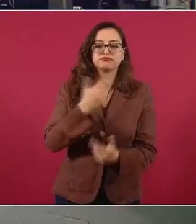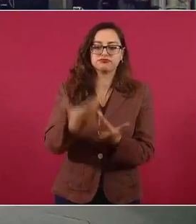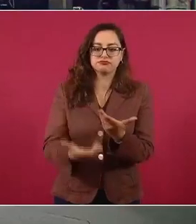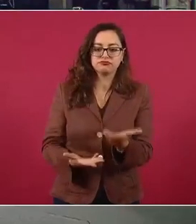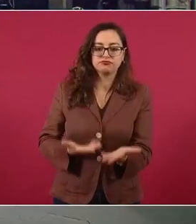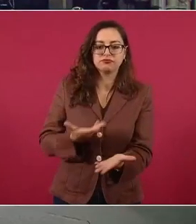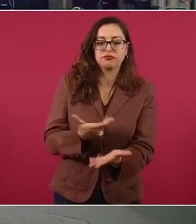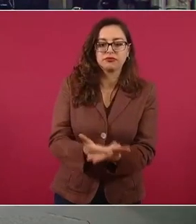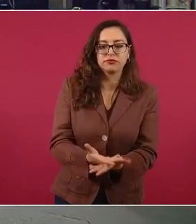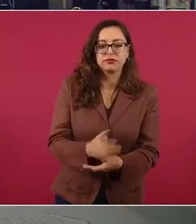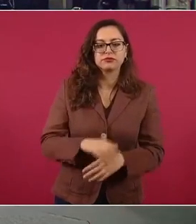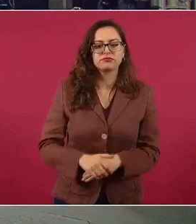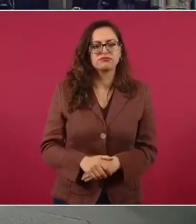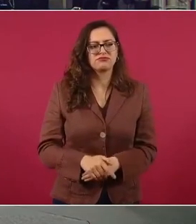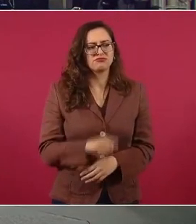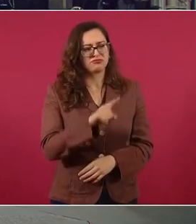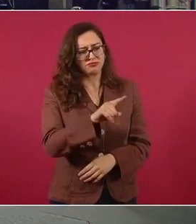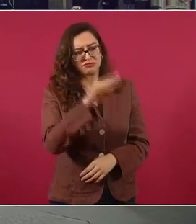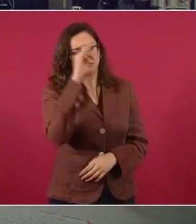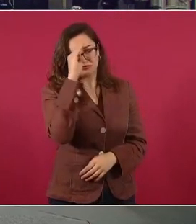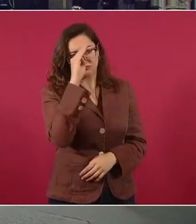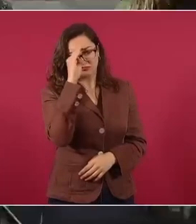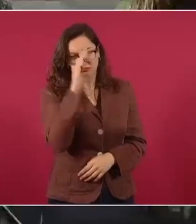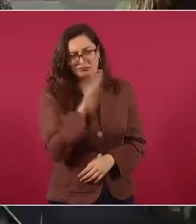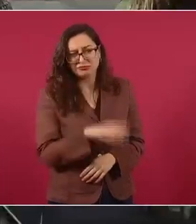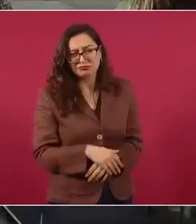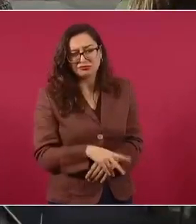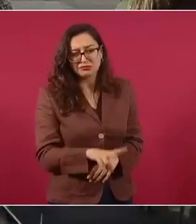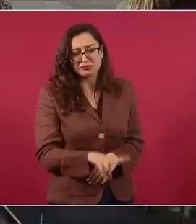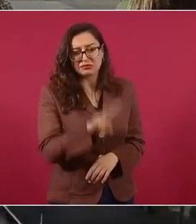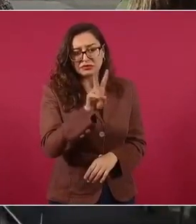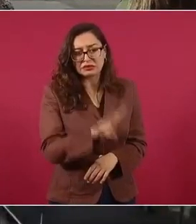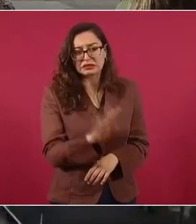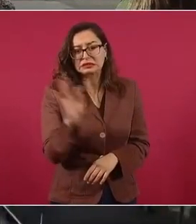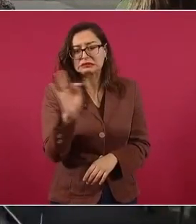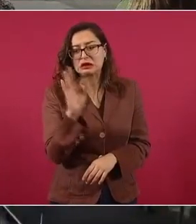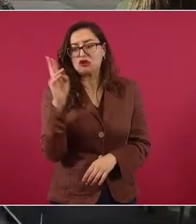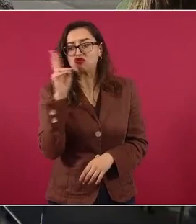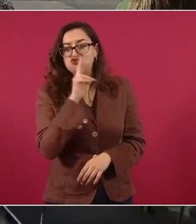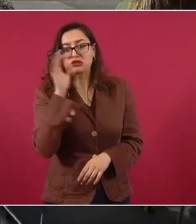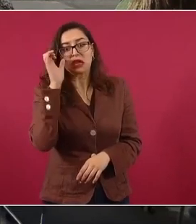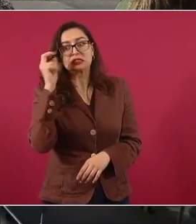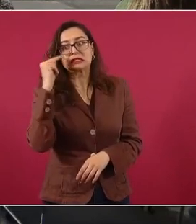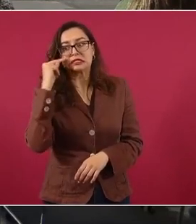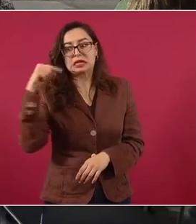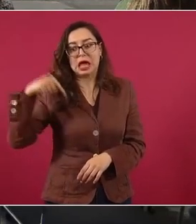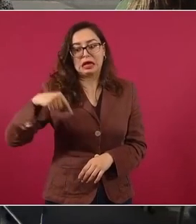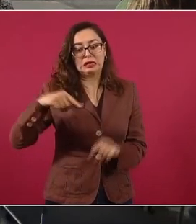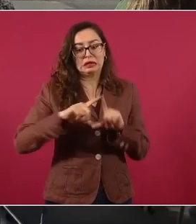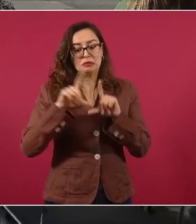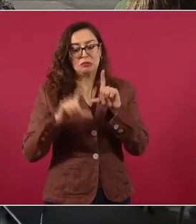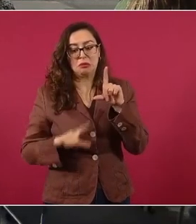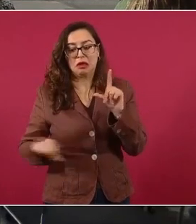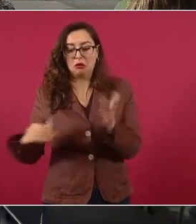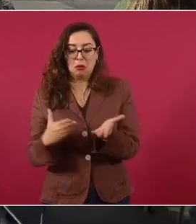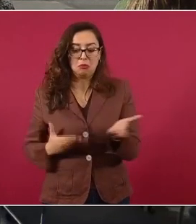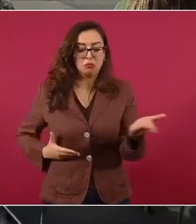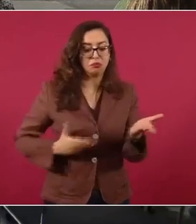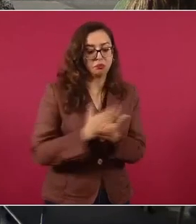¿Usted ve que sí es posible que Rusia y China se infiltren para tener información estratégica de nosotros?